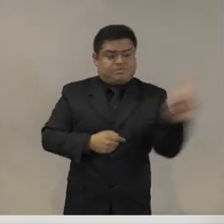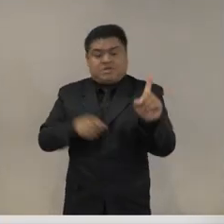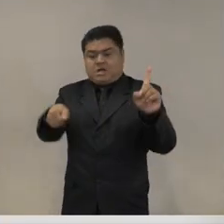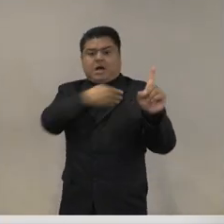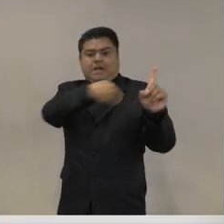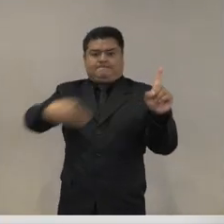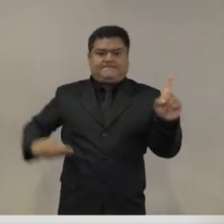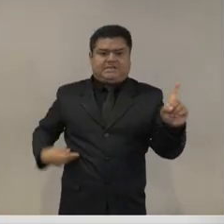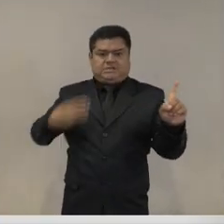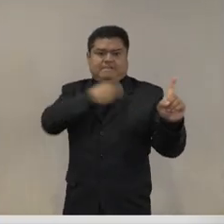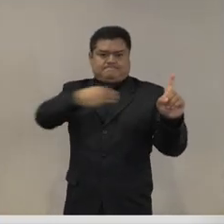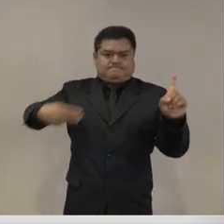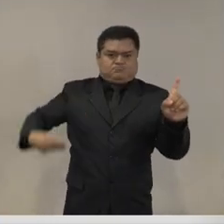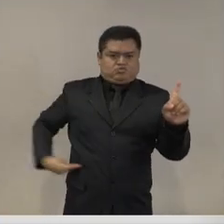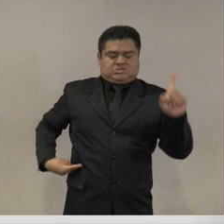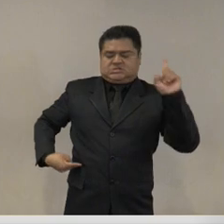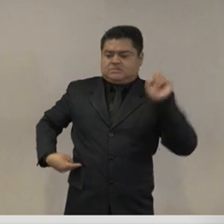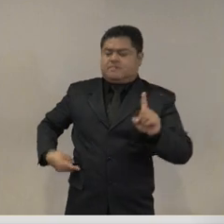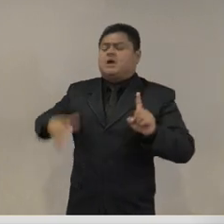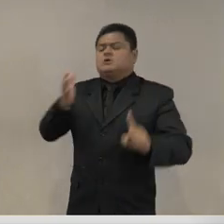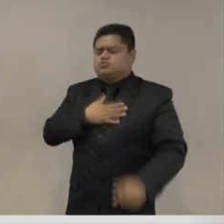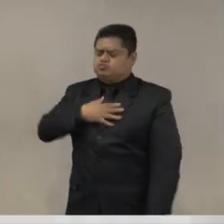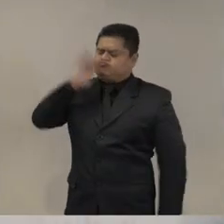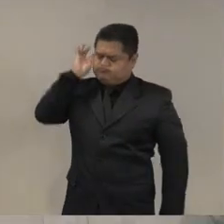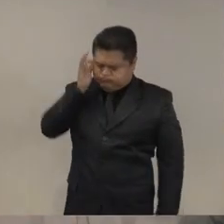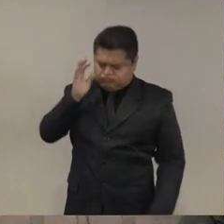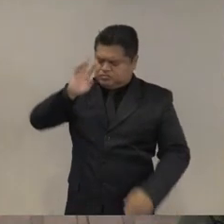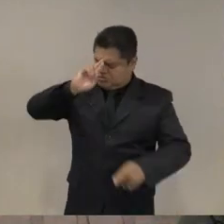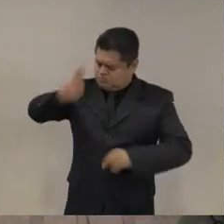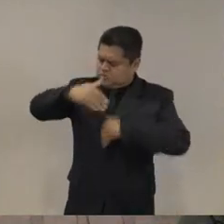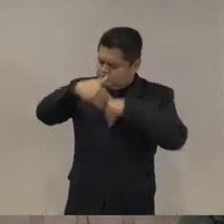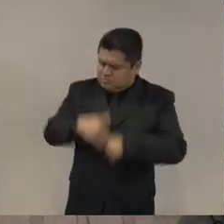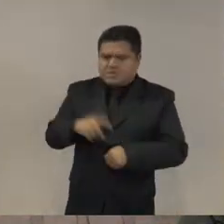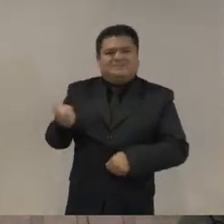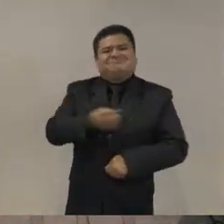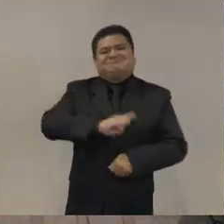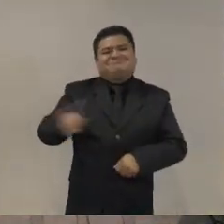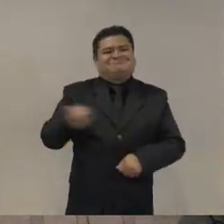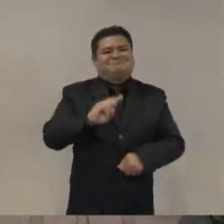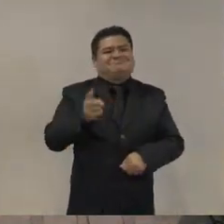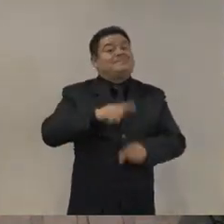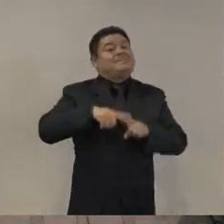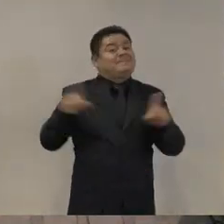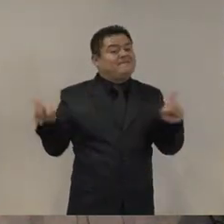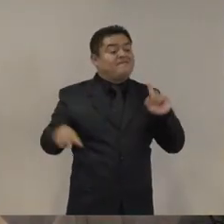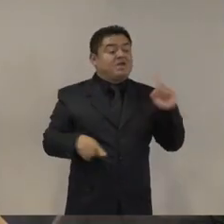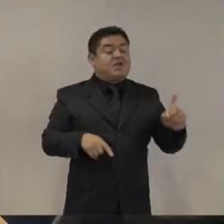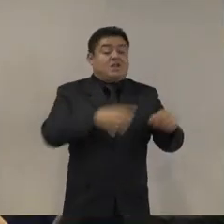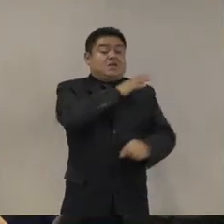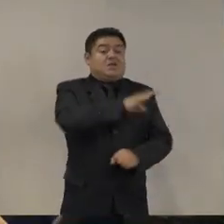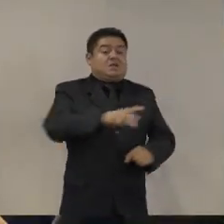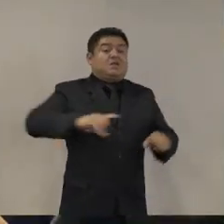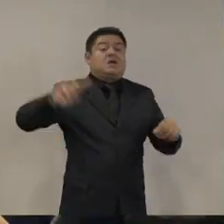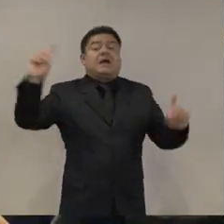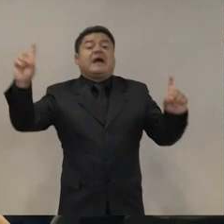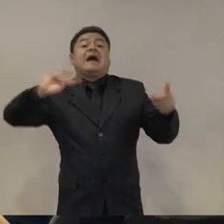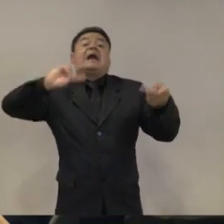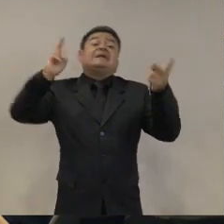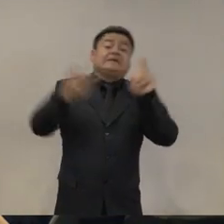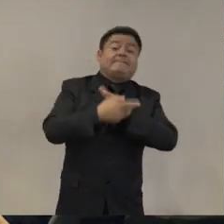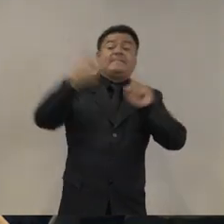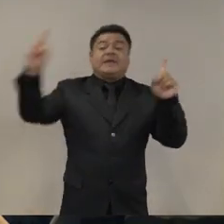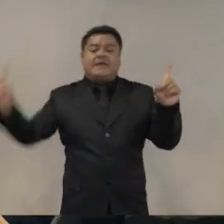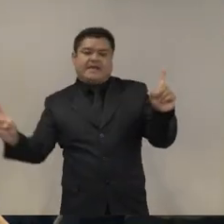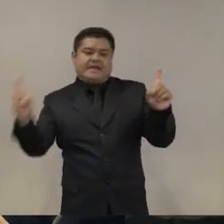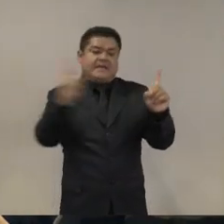No, el presidente municipal va a la zona militar a decirle al jefe de la zona militar oiga general, yo vengo a ponerme a sus